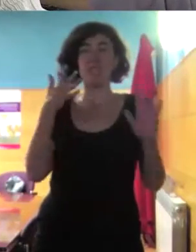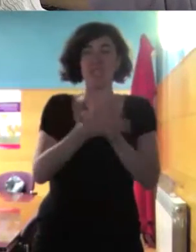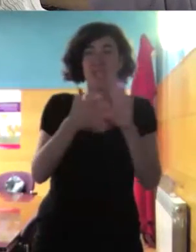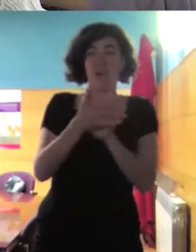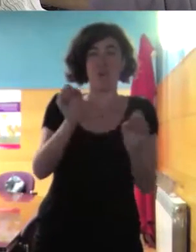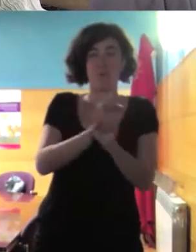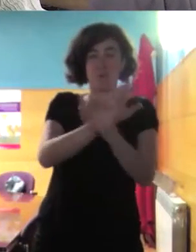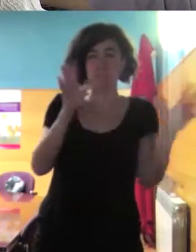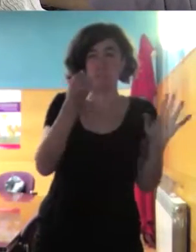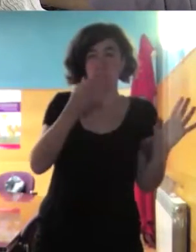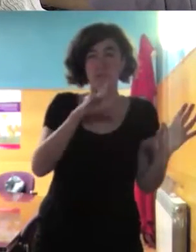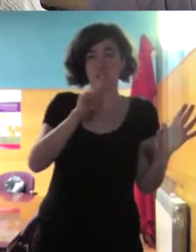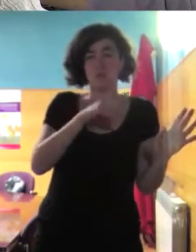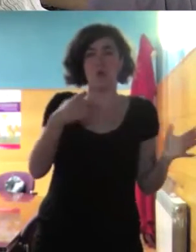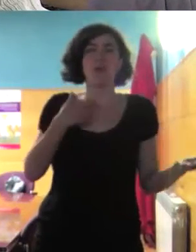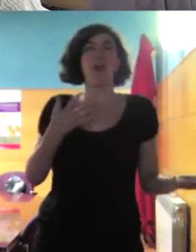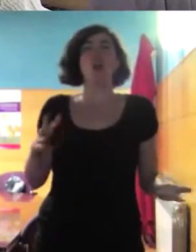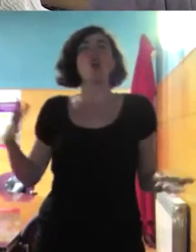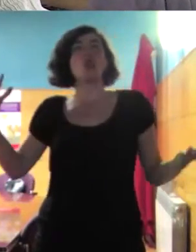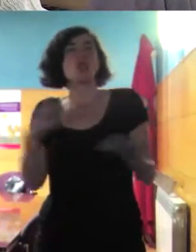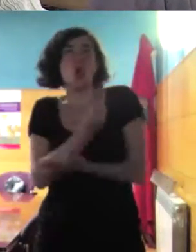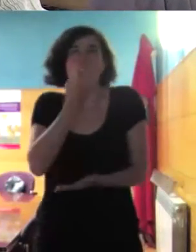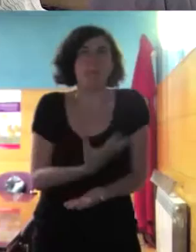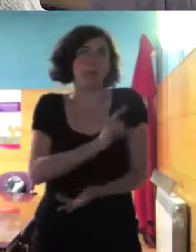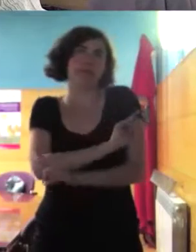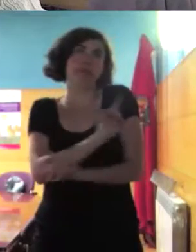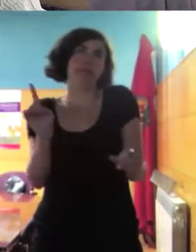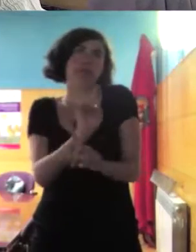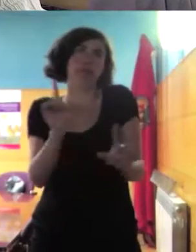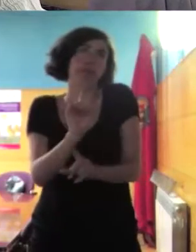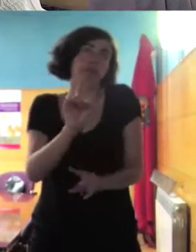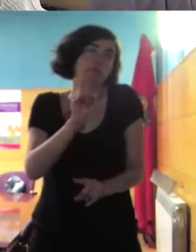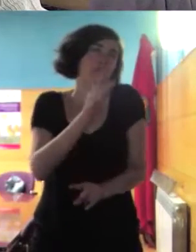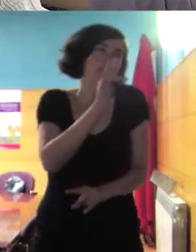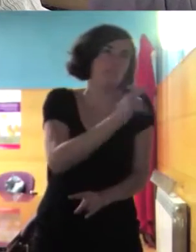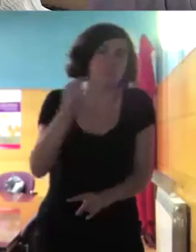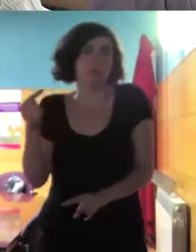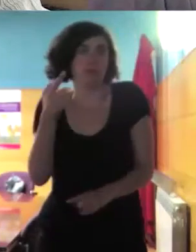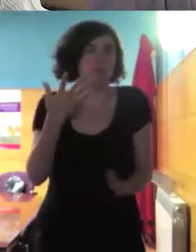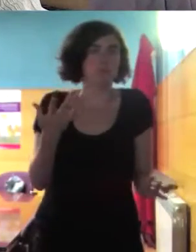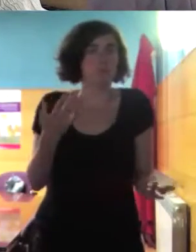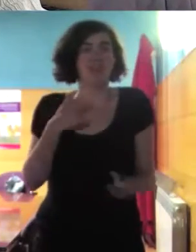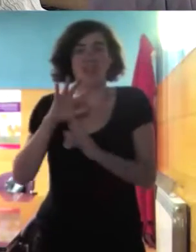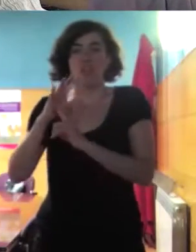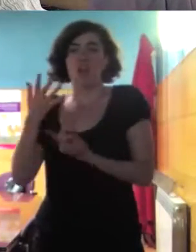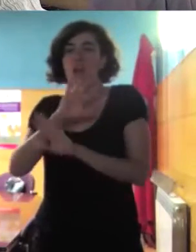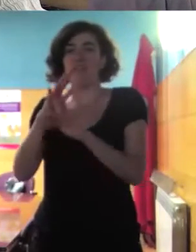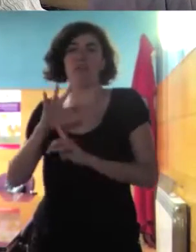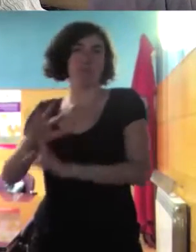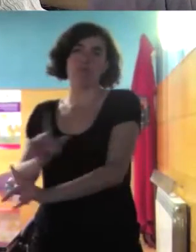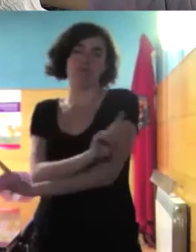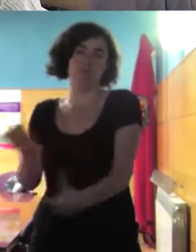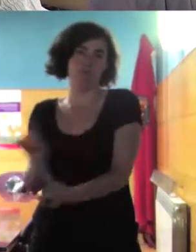sí, todo bien todo bien o no cada uno eso no quiere decirme que se les marginen y que se les dejen y que no se les acerque